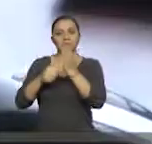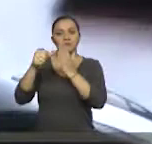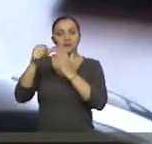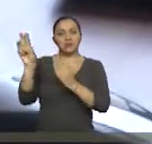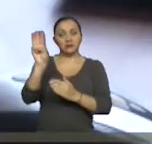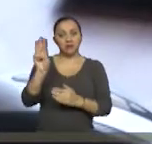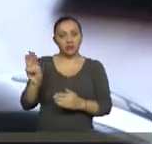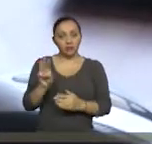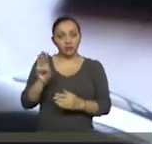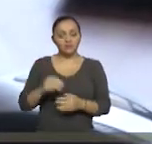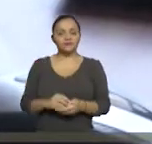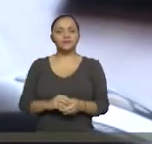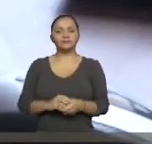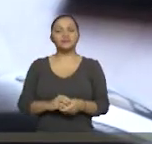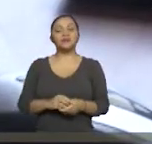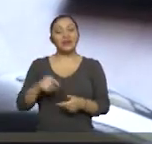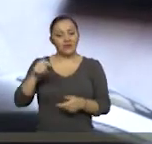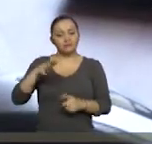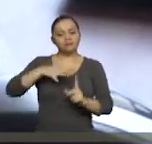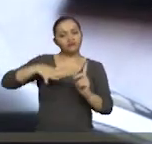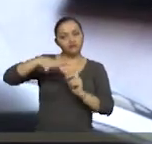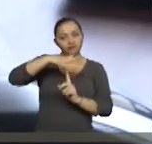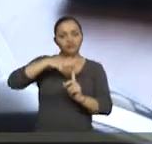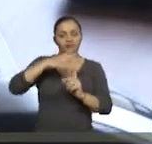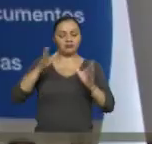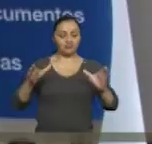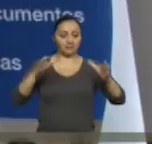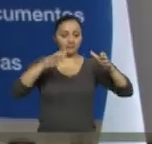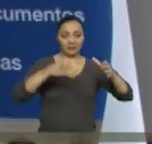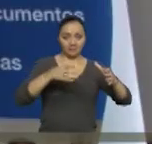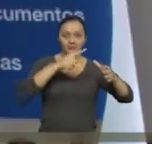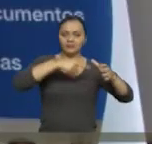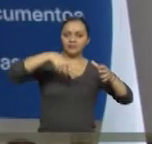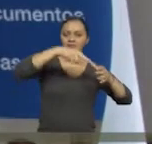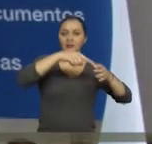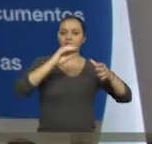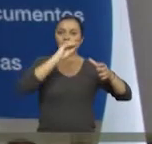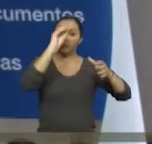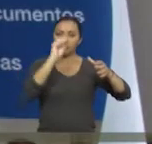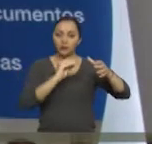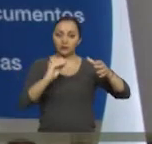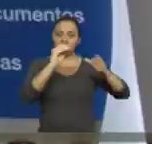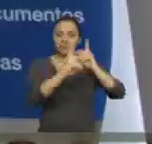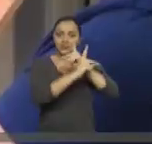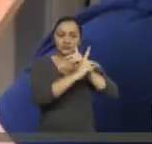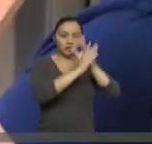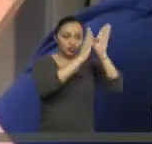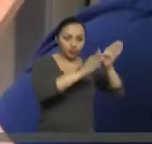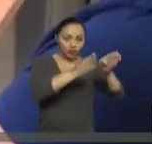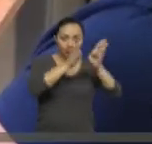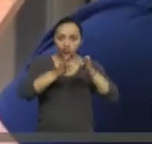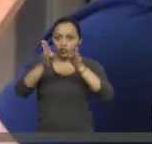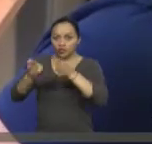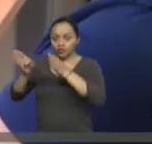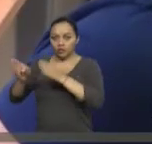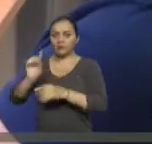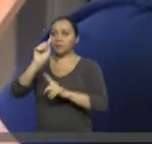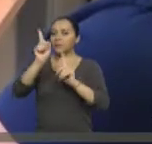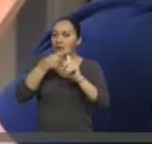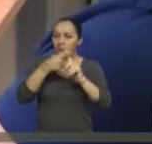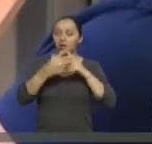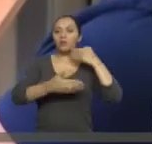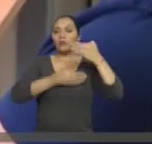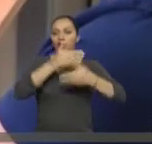En este contexto, el porcentaje de discapacidad que le corresponde a cada persona depende de un proceso de